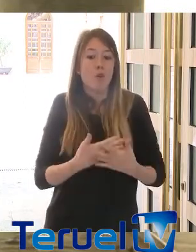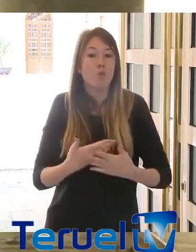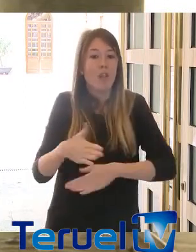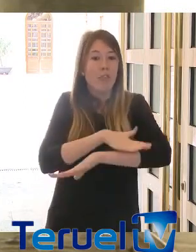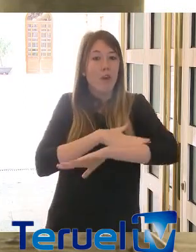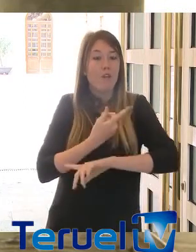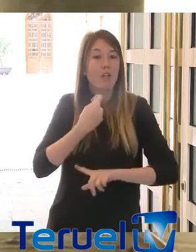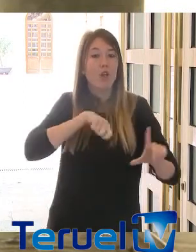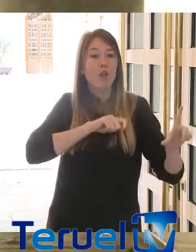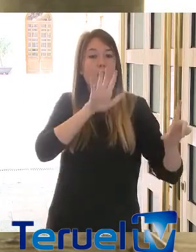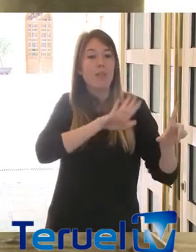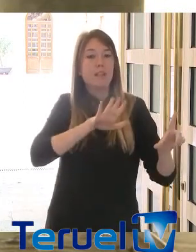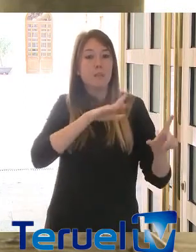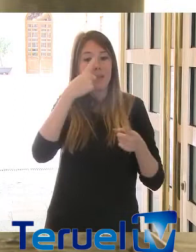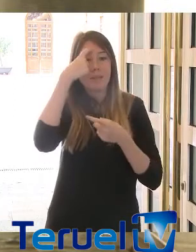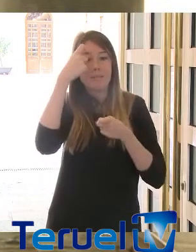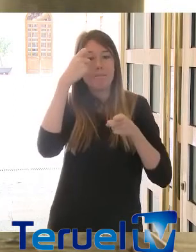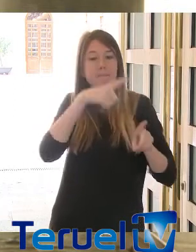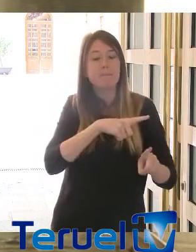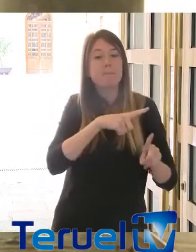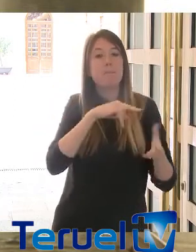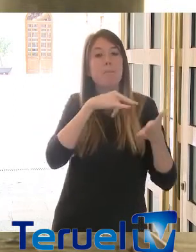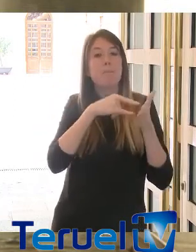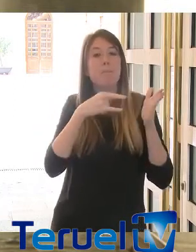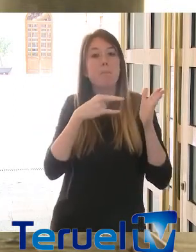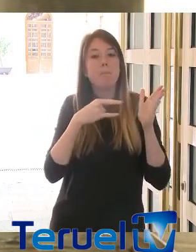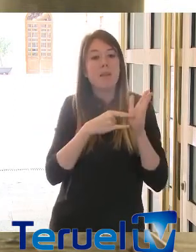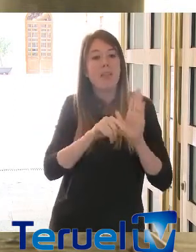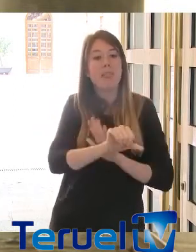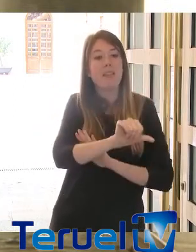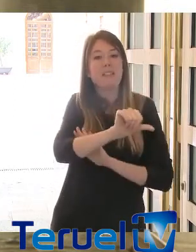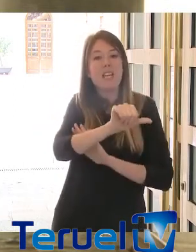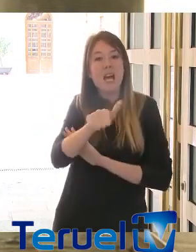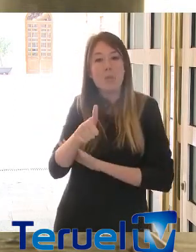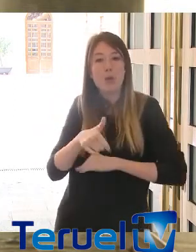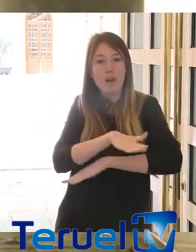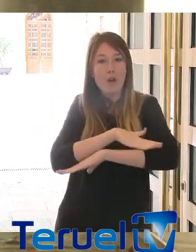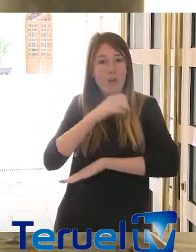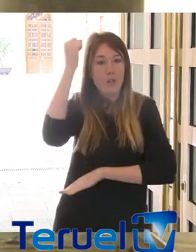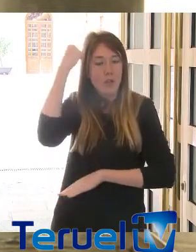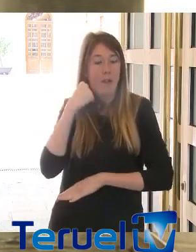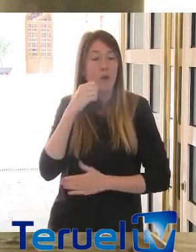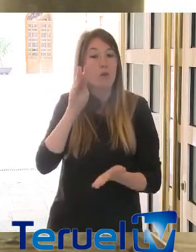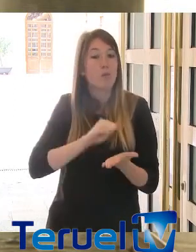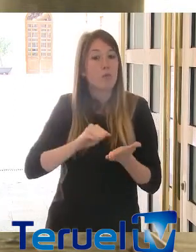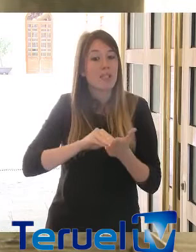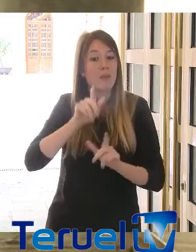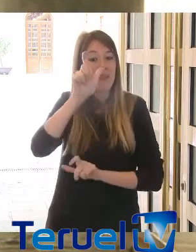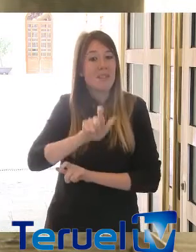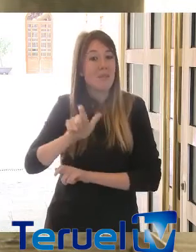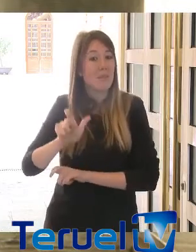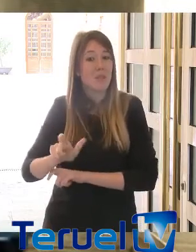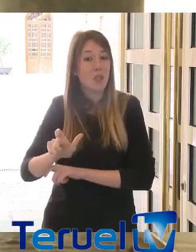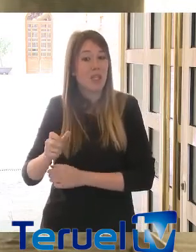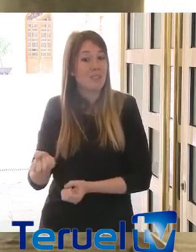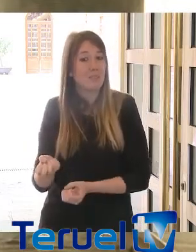España y, por ello, condicionar las medidas que se vayan a tomar en el Gobierno de Aragón. Eso implica, en muchos casos, dejar a mucha gente tirada por el